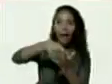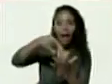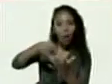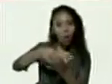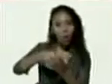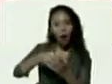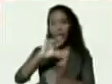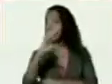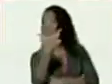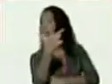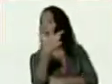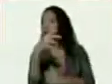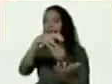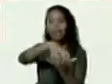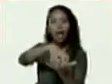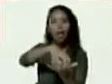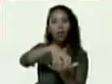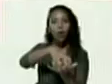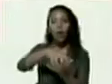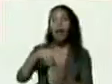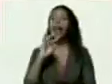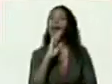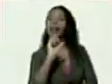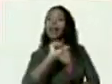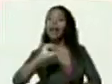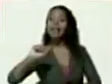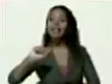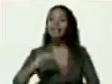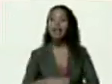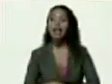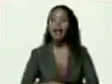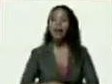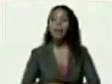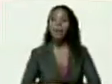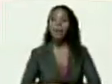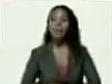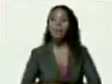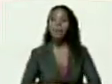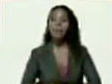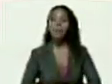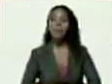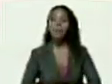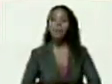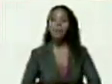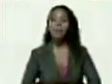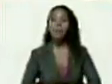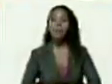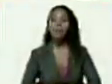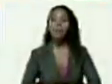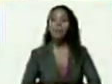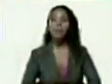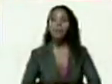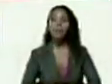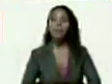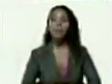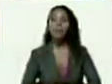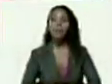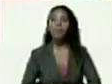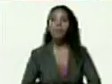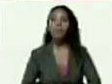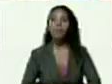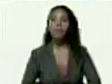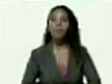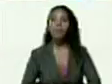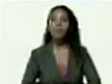tercer estado en la raza por este gigantesco esfuerzo que hacen todos estos hombres y mujeres y yo se lo quiero